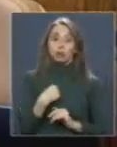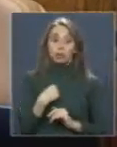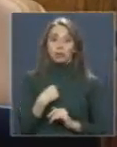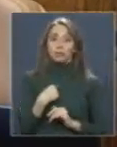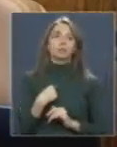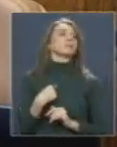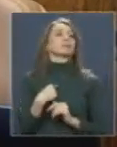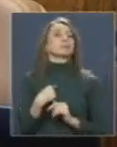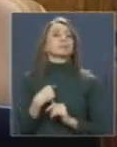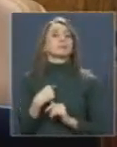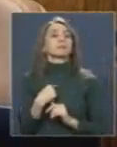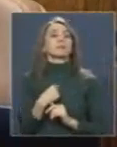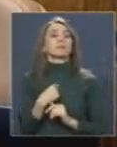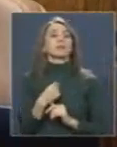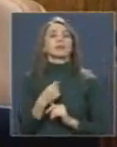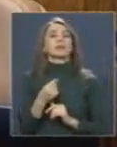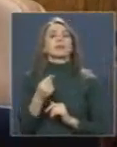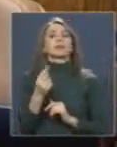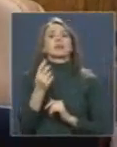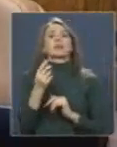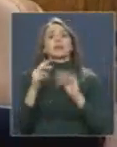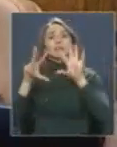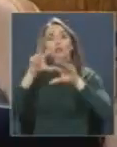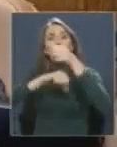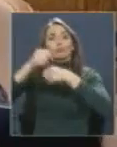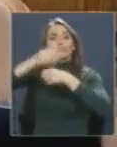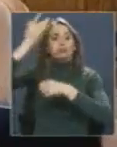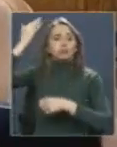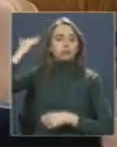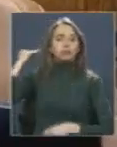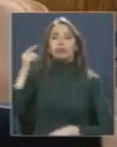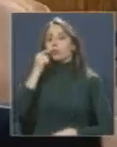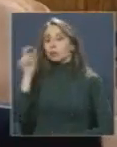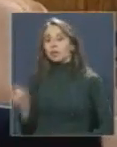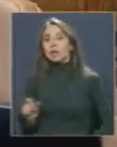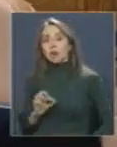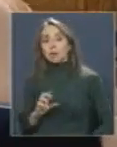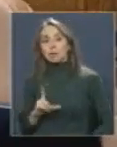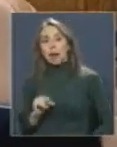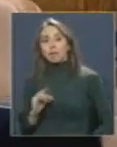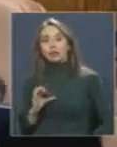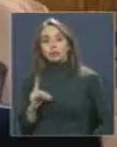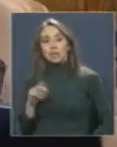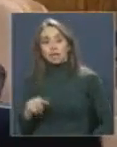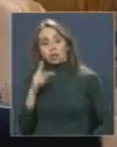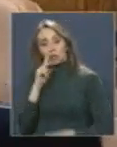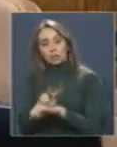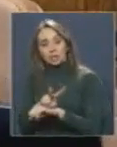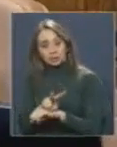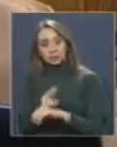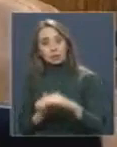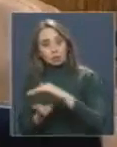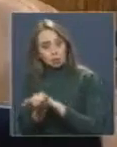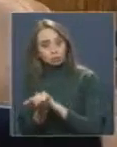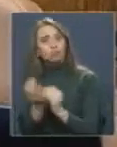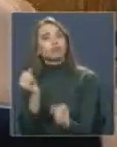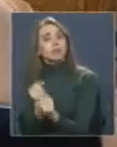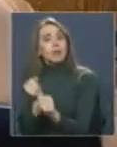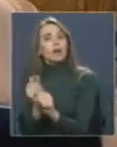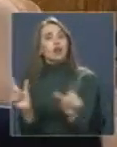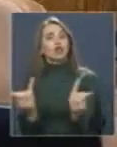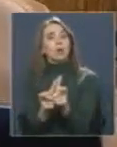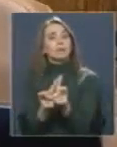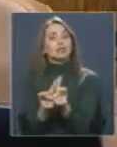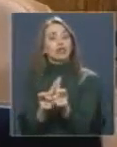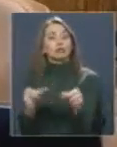hace dos legislaturas atrás y don Pablo Celeones testigo porque trabajamos en la Comisión de Seguridad Ciudadana, ese